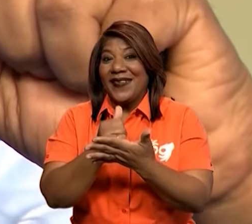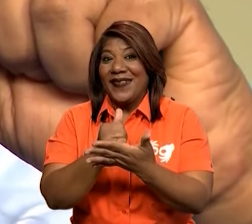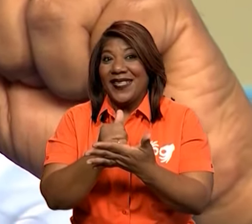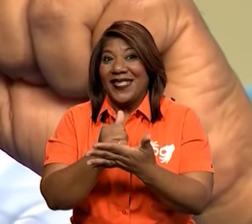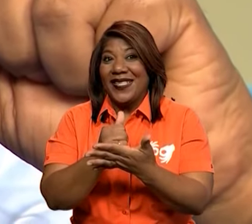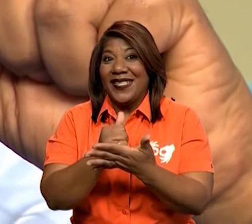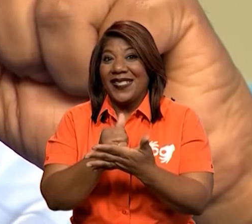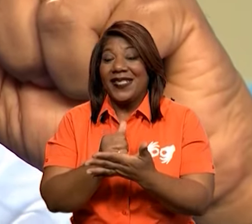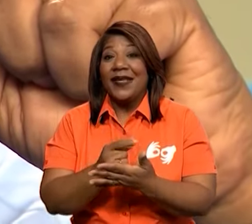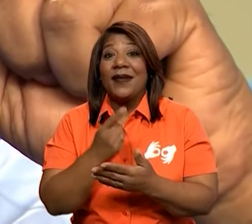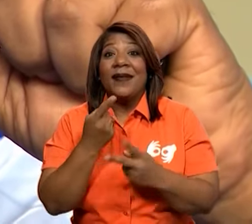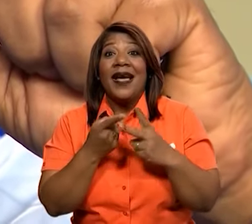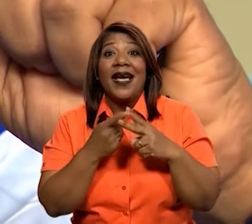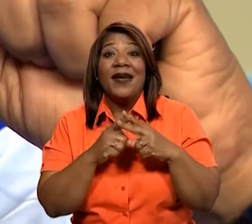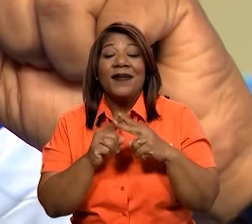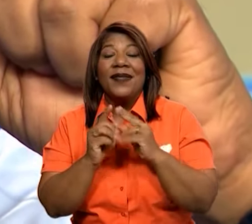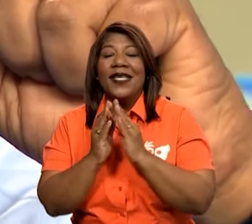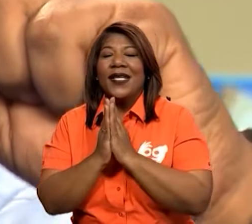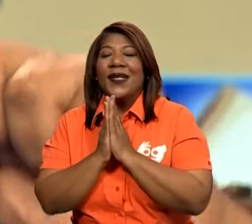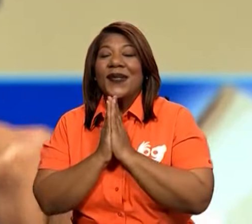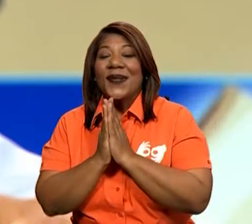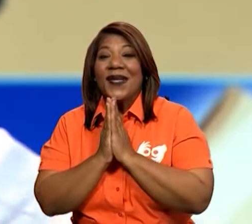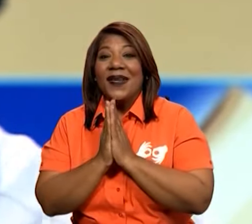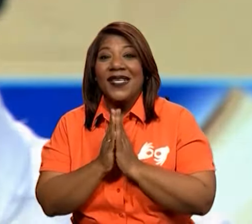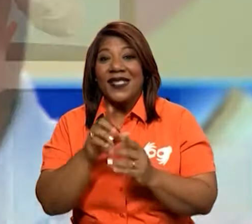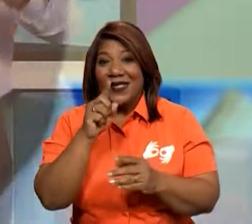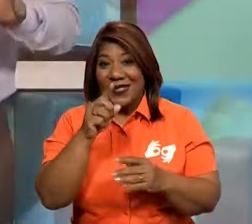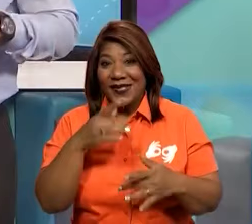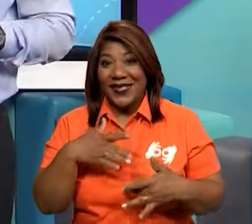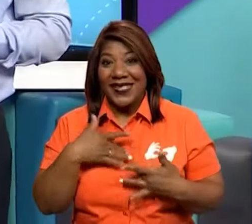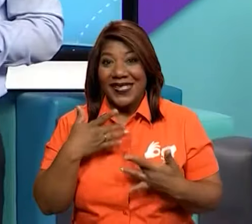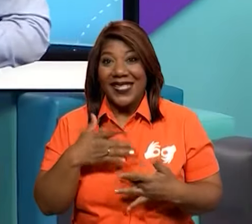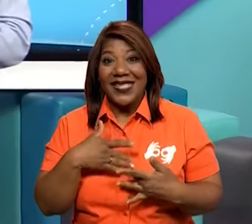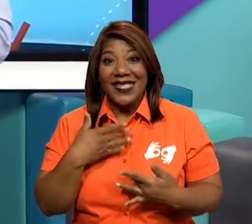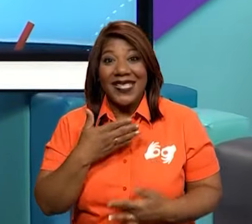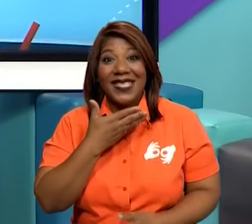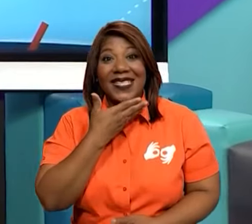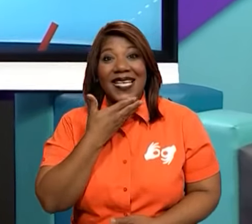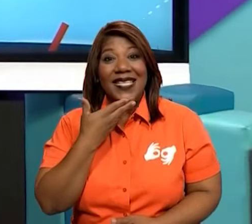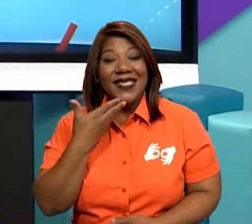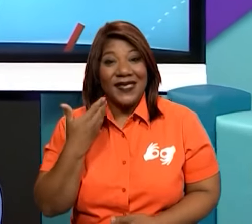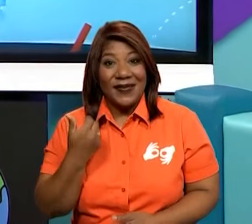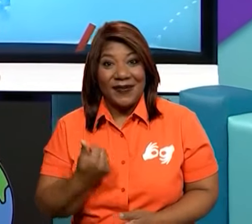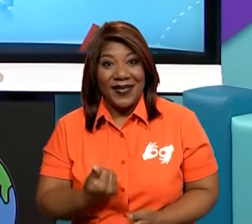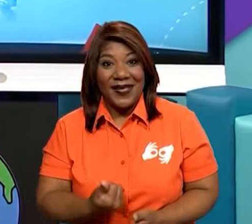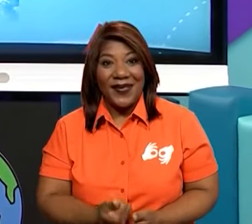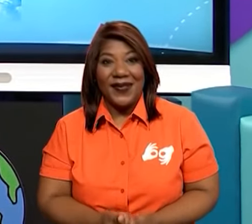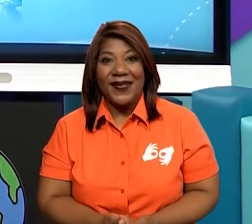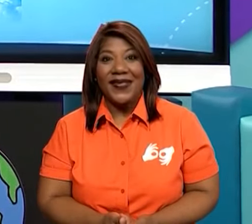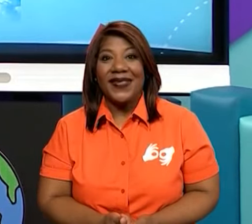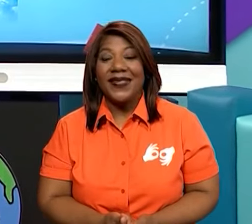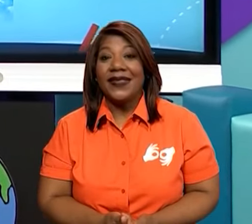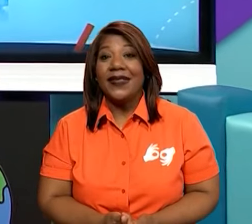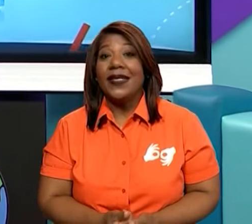hacer una oración para que te sientas mejor. Así que voy a pedirte que por